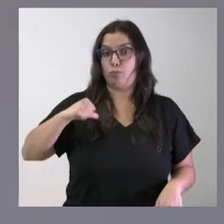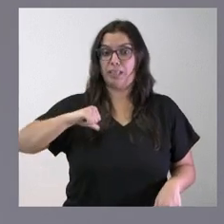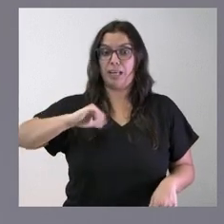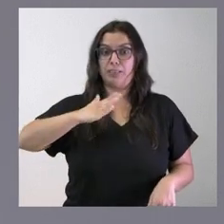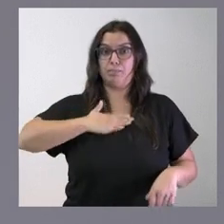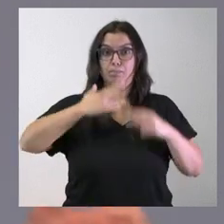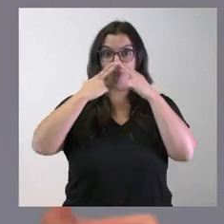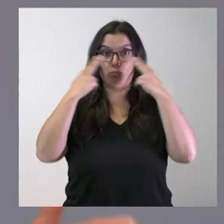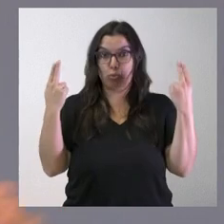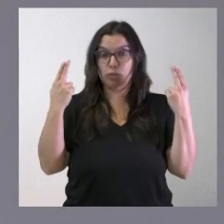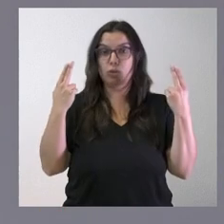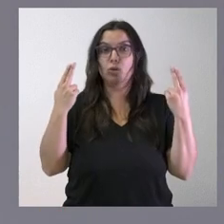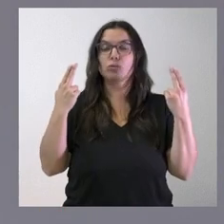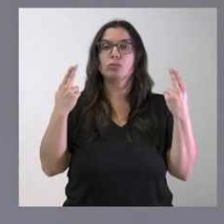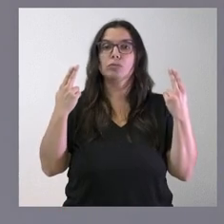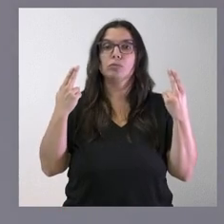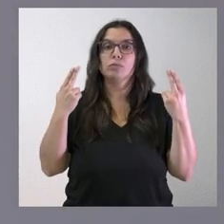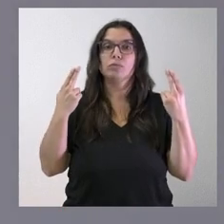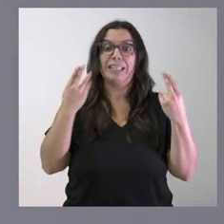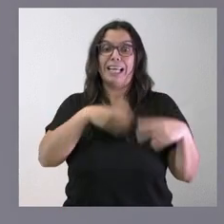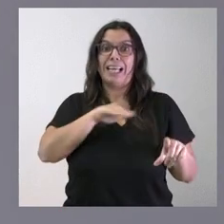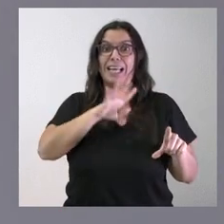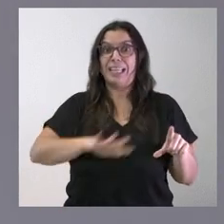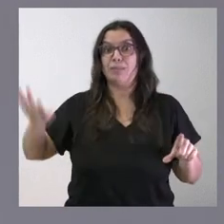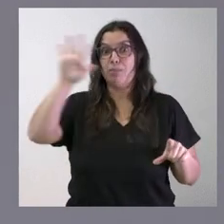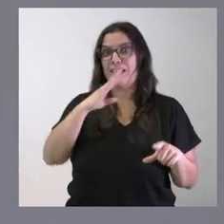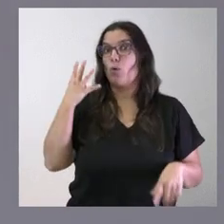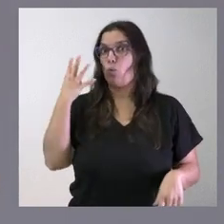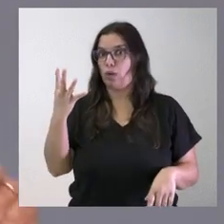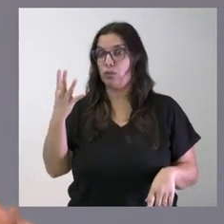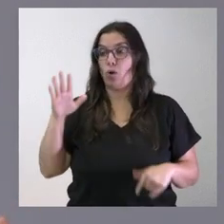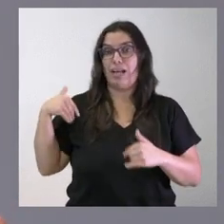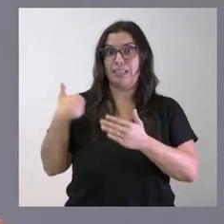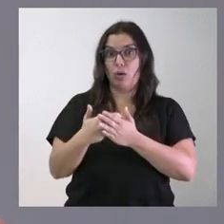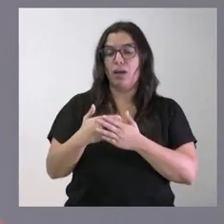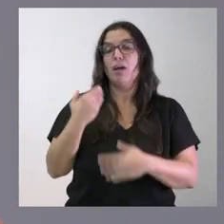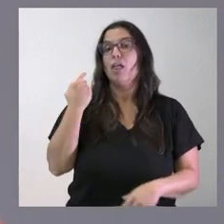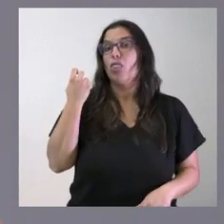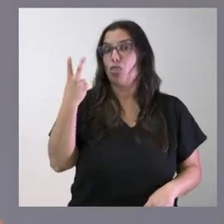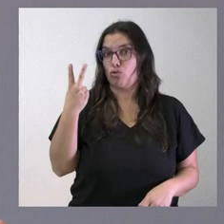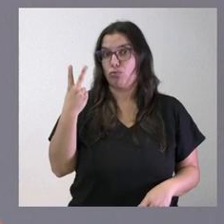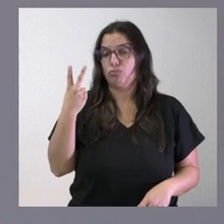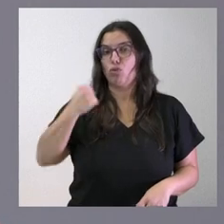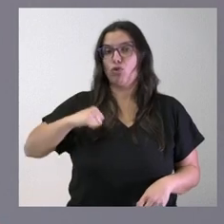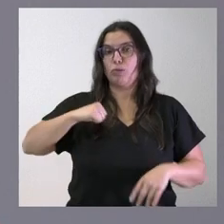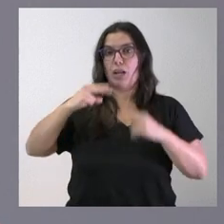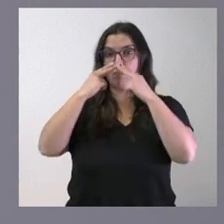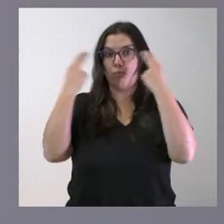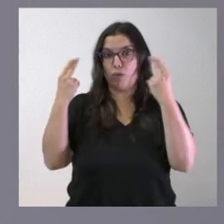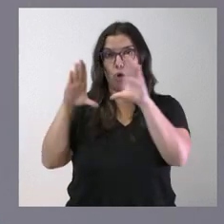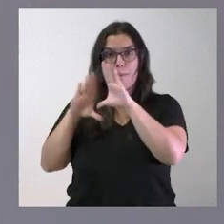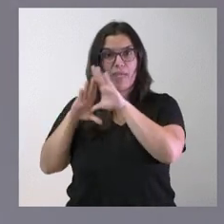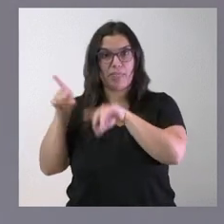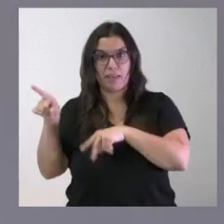públicos de nuestra red en toda España. Hasta ahora solo existían dos en hospitales públicos en la Comunidad de Madrid,